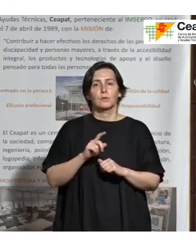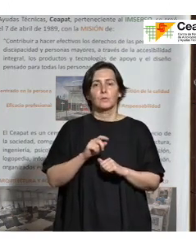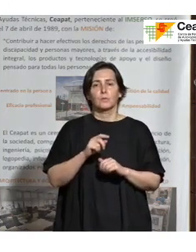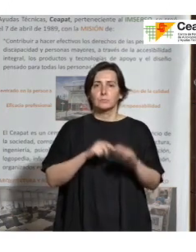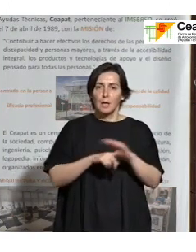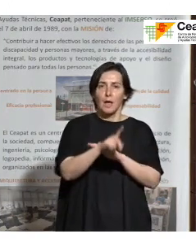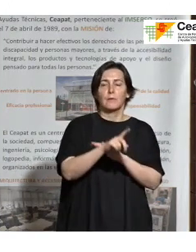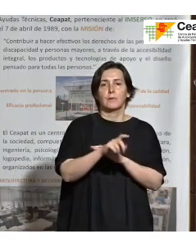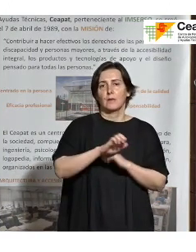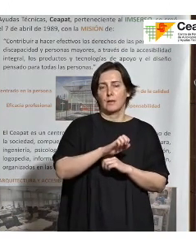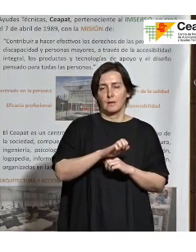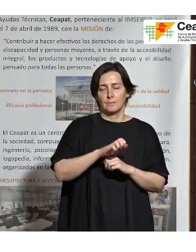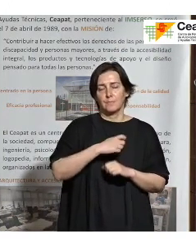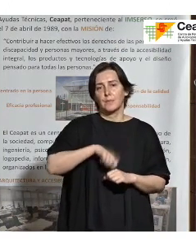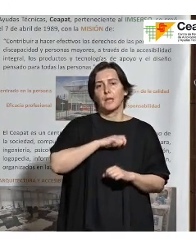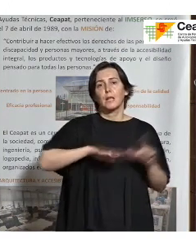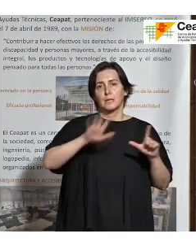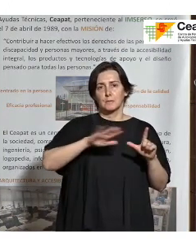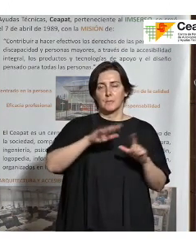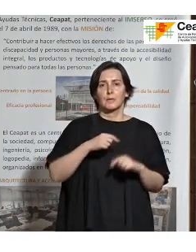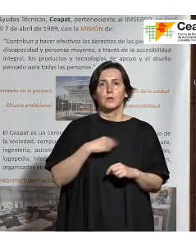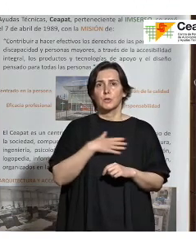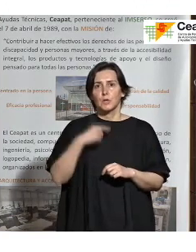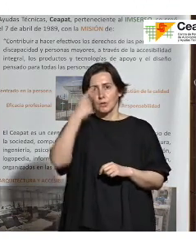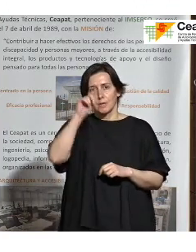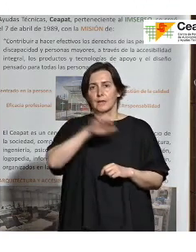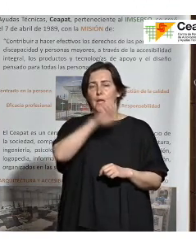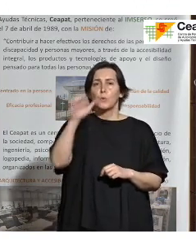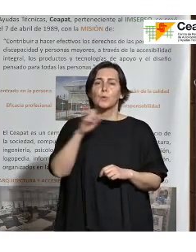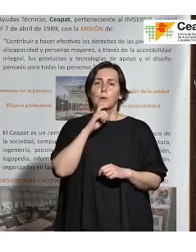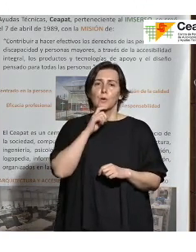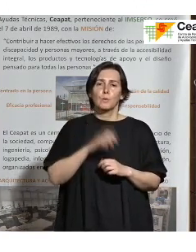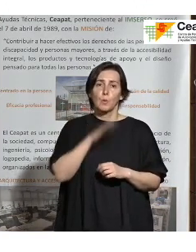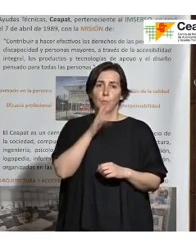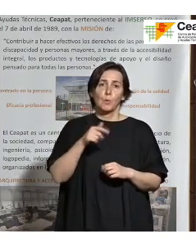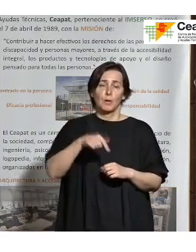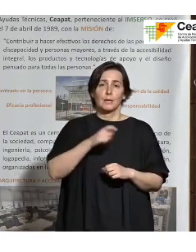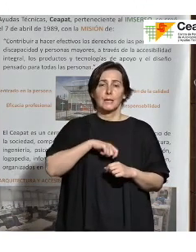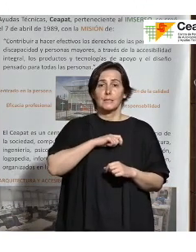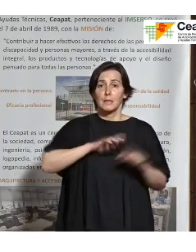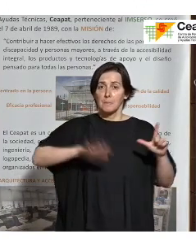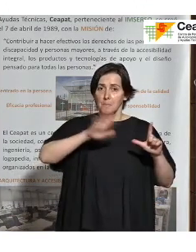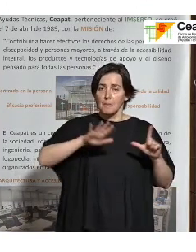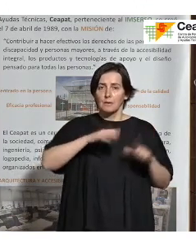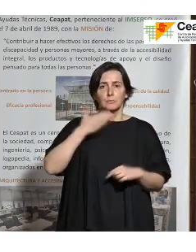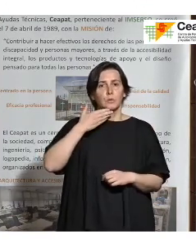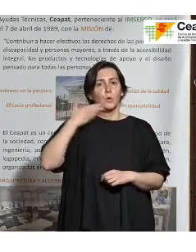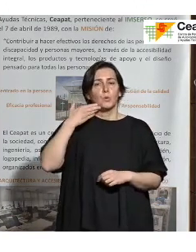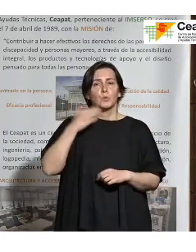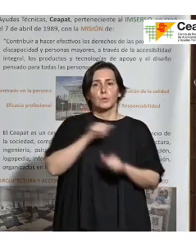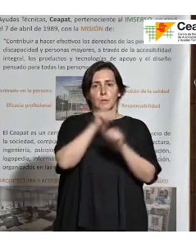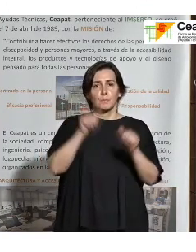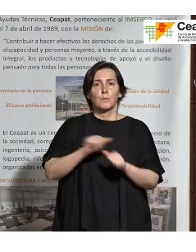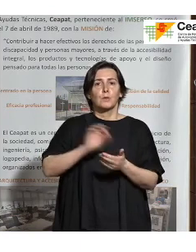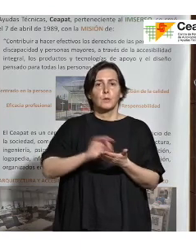parte española quería saber cómo estaba en esa parte europea sobre todo porque también lo hemos mencionado España yo creo que tenemos que estar orgullosos del modelo de